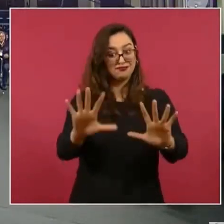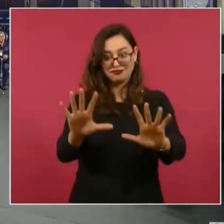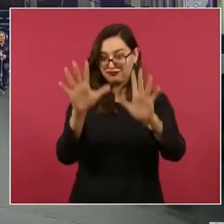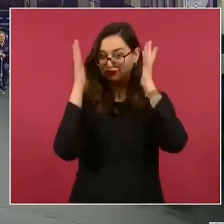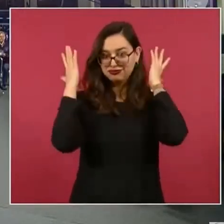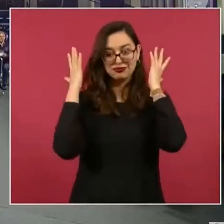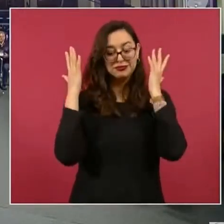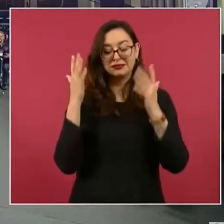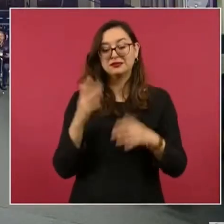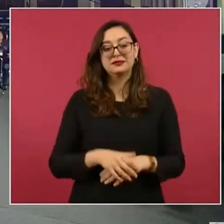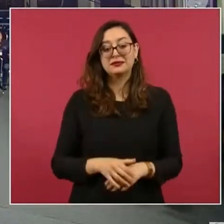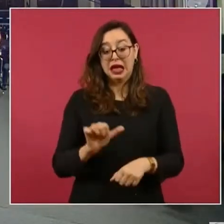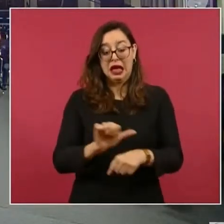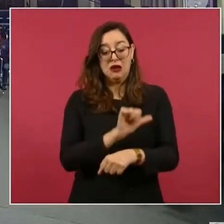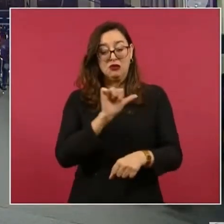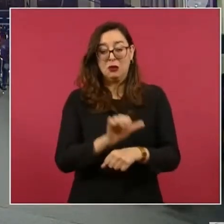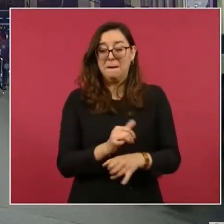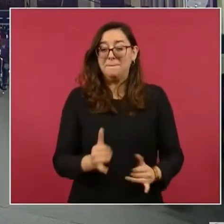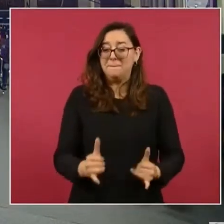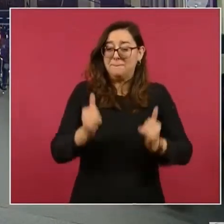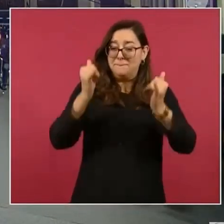porque pesa mucho